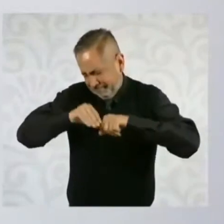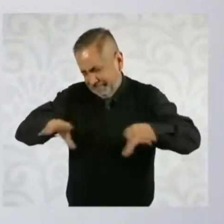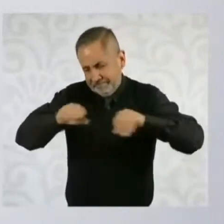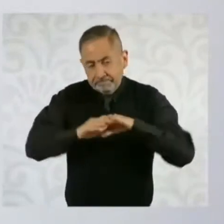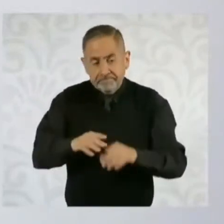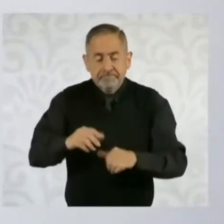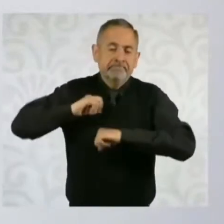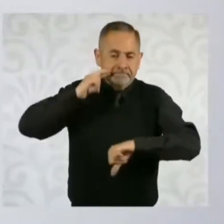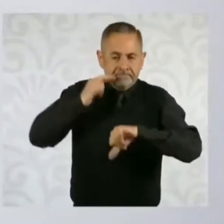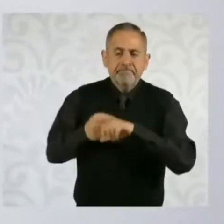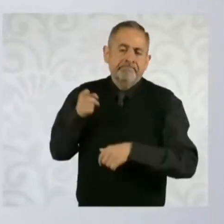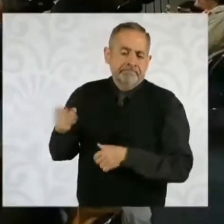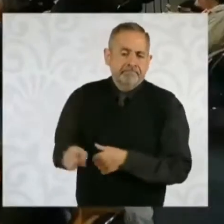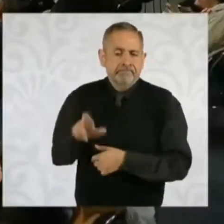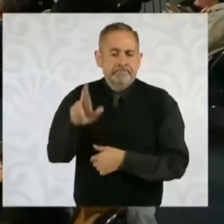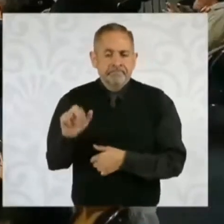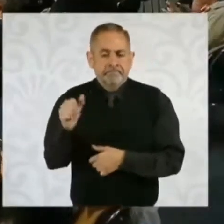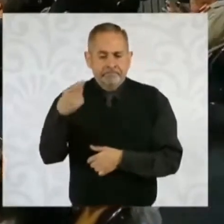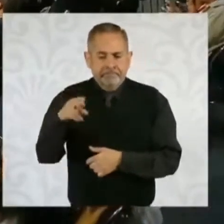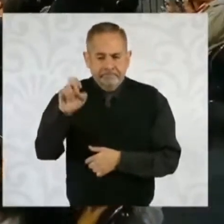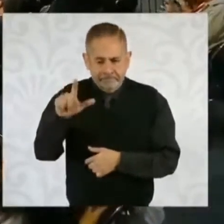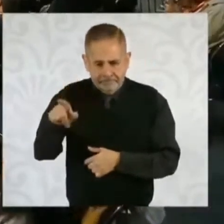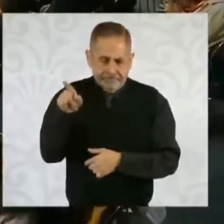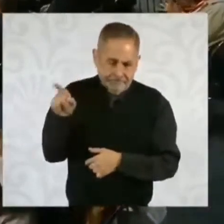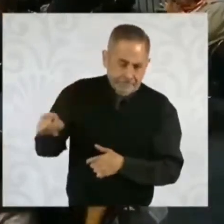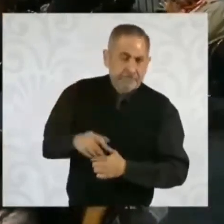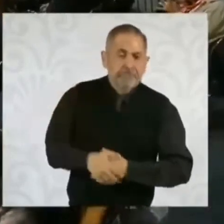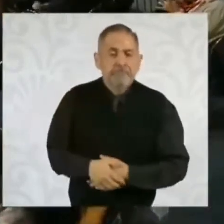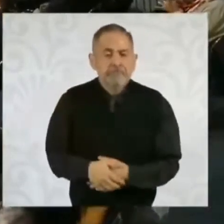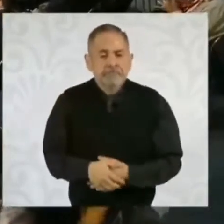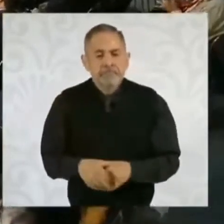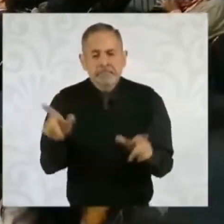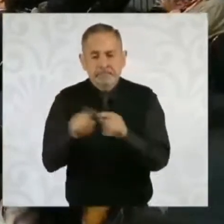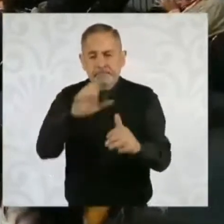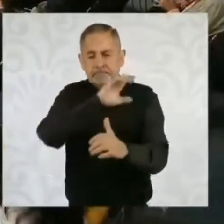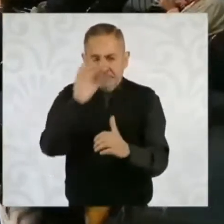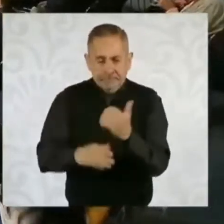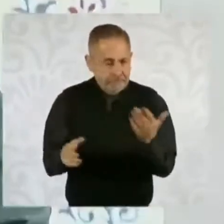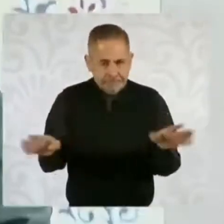de Raquel Buenrostro. Vamos a cerrar aquí porque tenemos que adecuar el espacio.